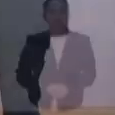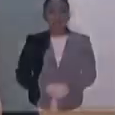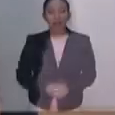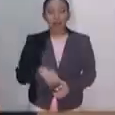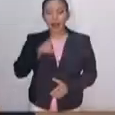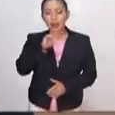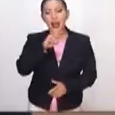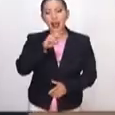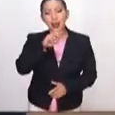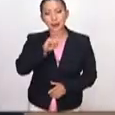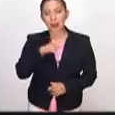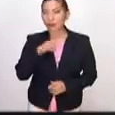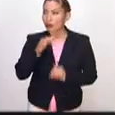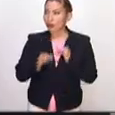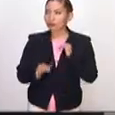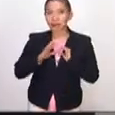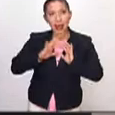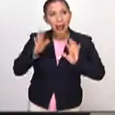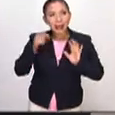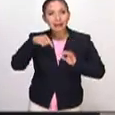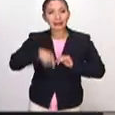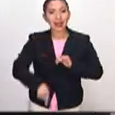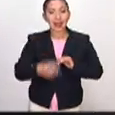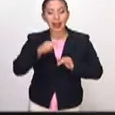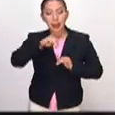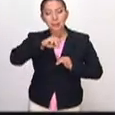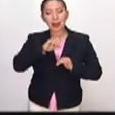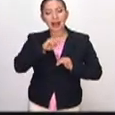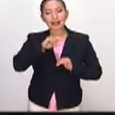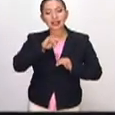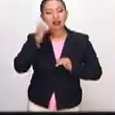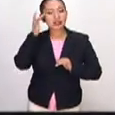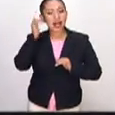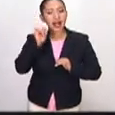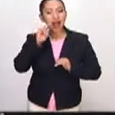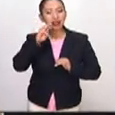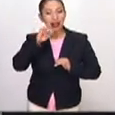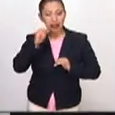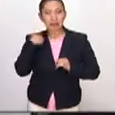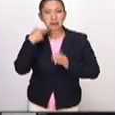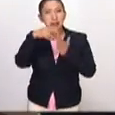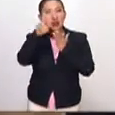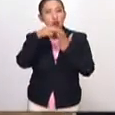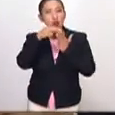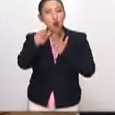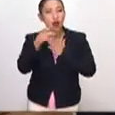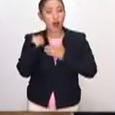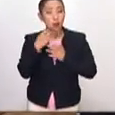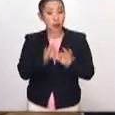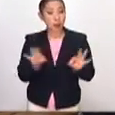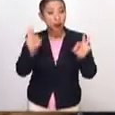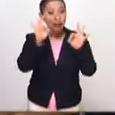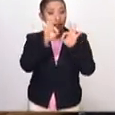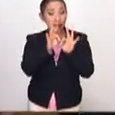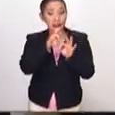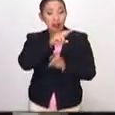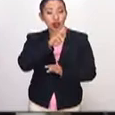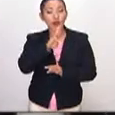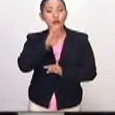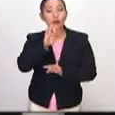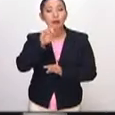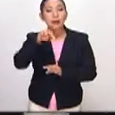Carmen, pues finalmente estamos con el martirio de San Andrés. Es una obra realmente emblemática de Rubens. Rubens,